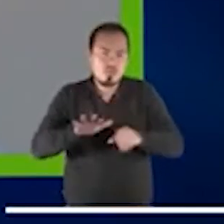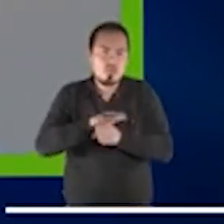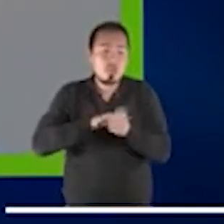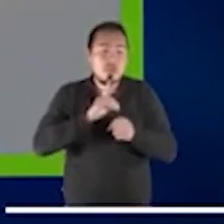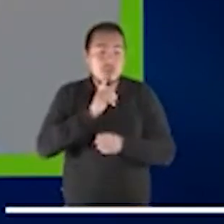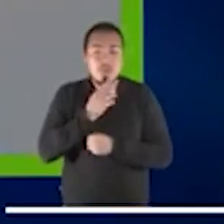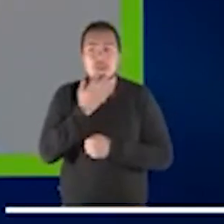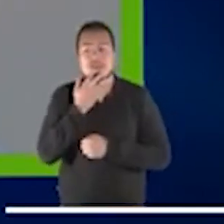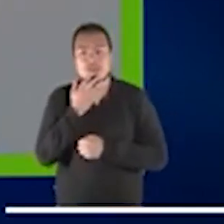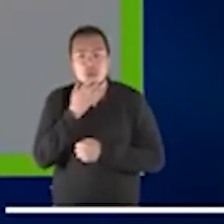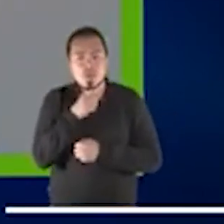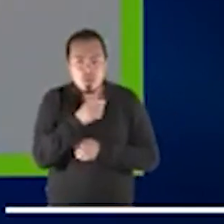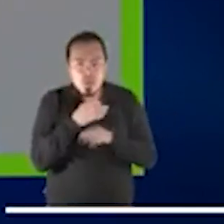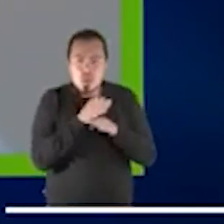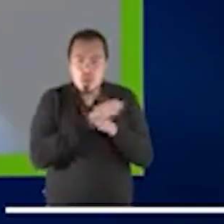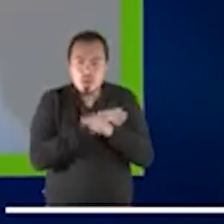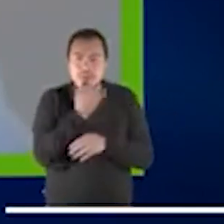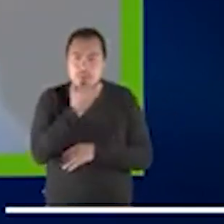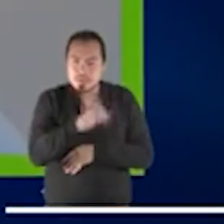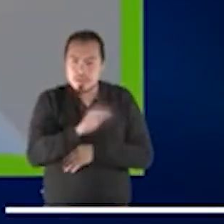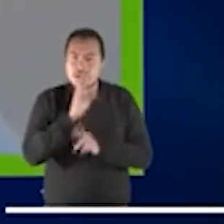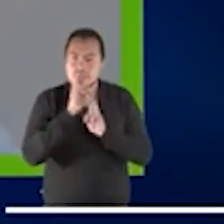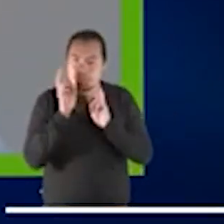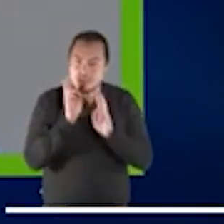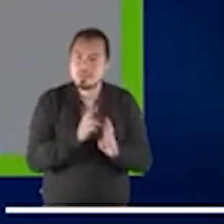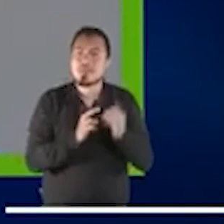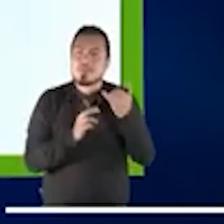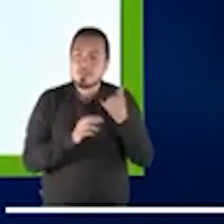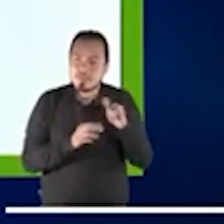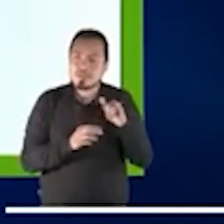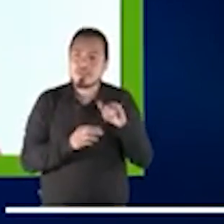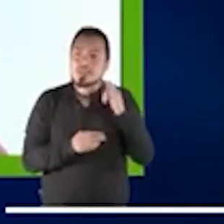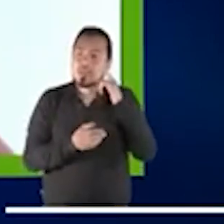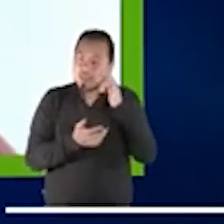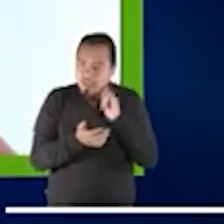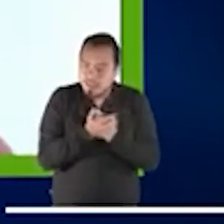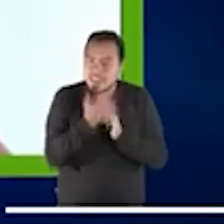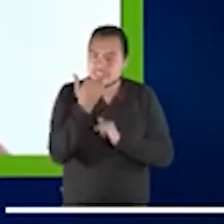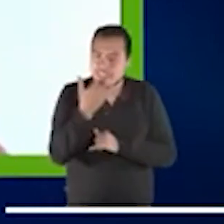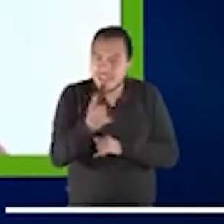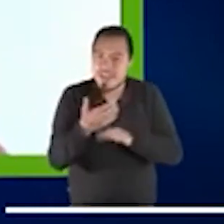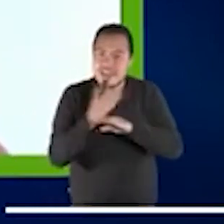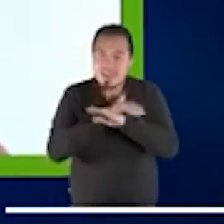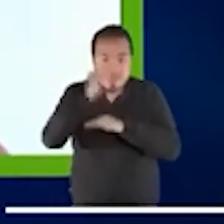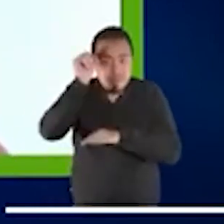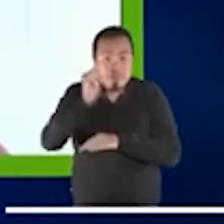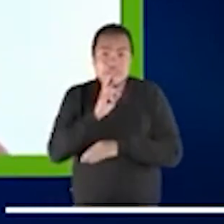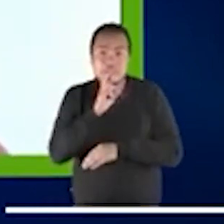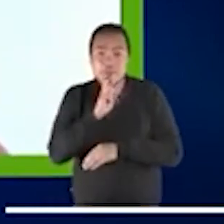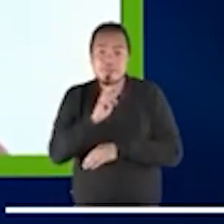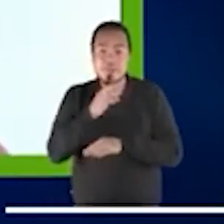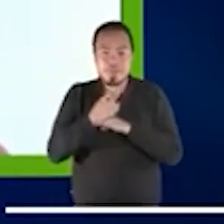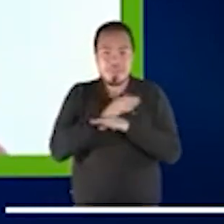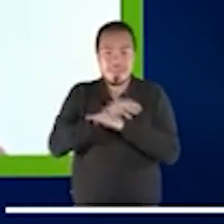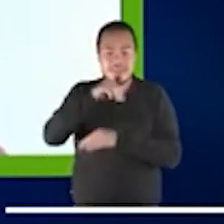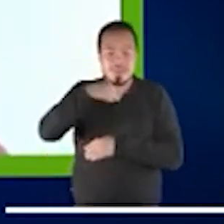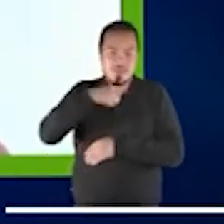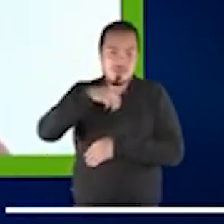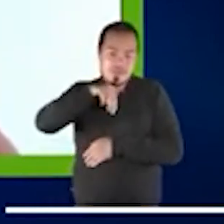contestaste un poco a esta pregunta ya sí creo que un poquito ya lo he contestado quizás en mi presentación